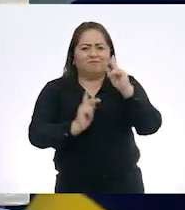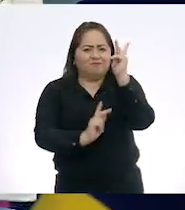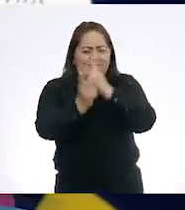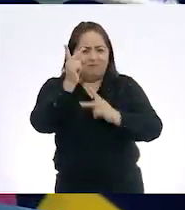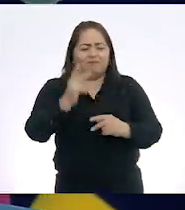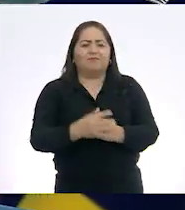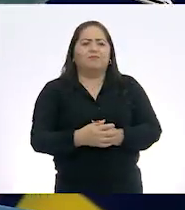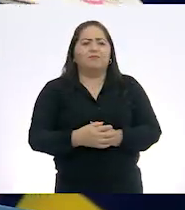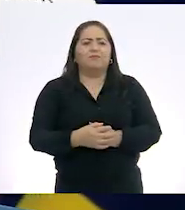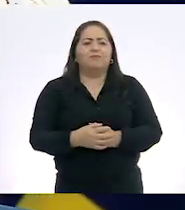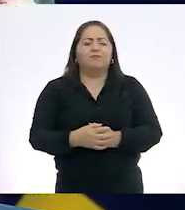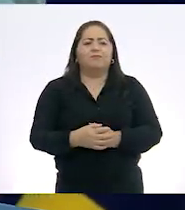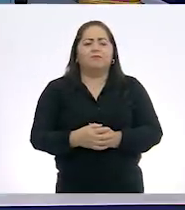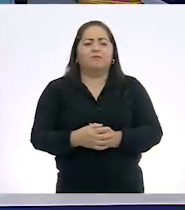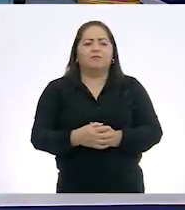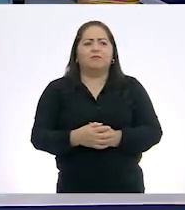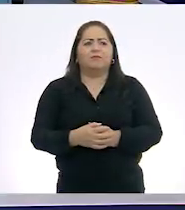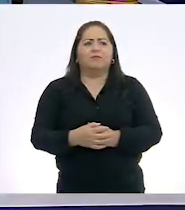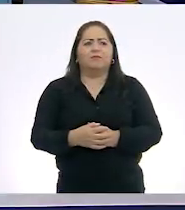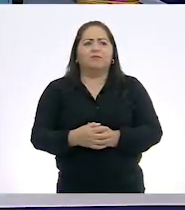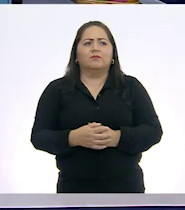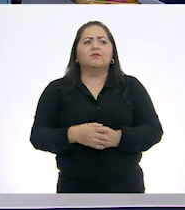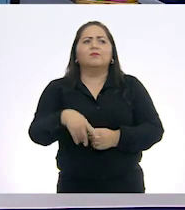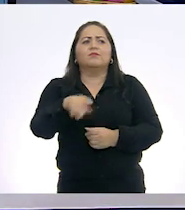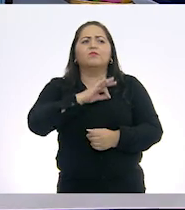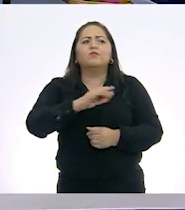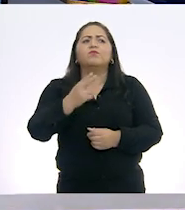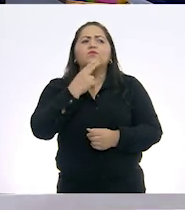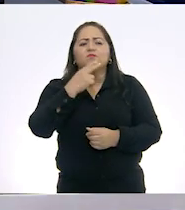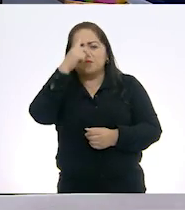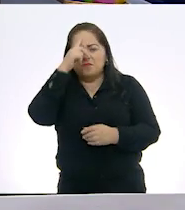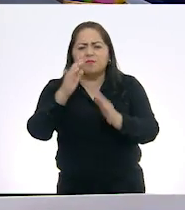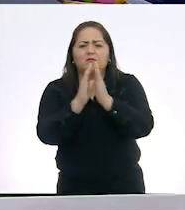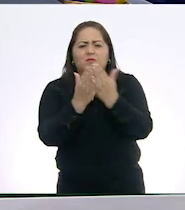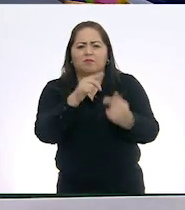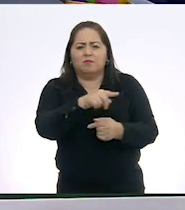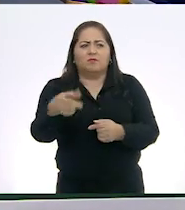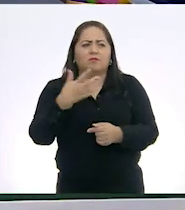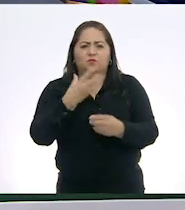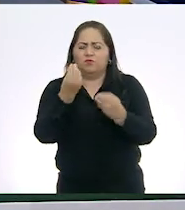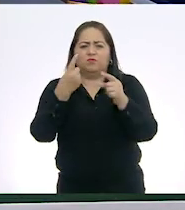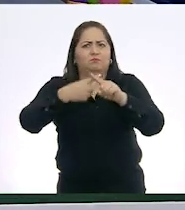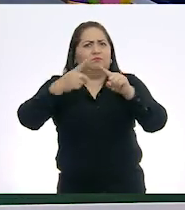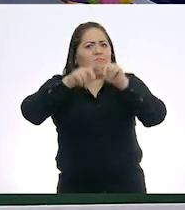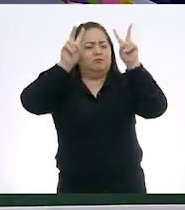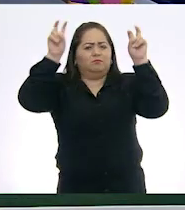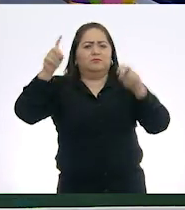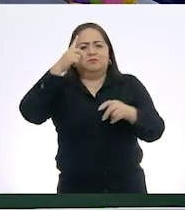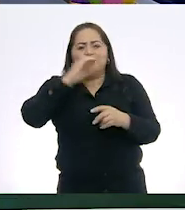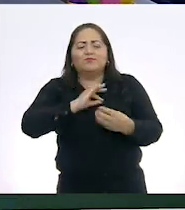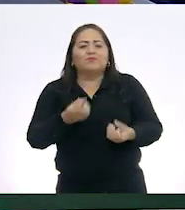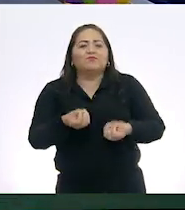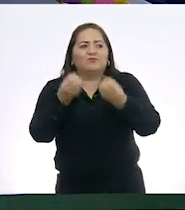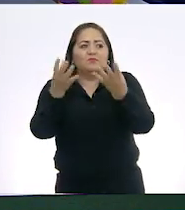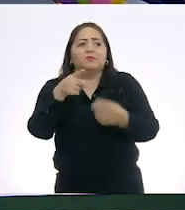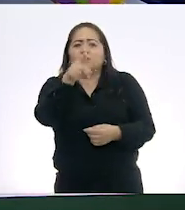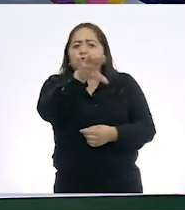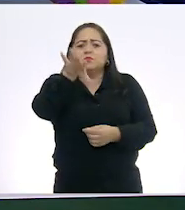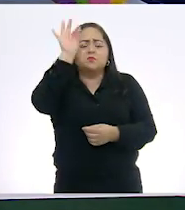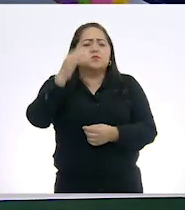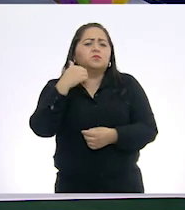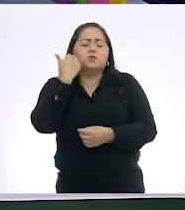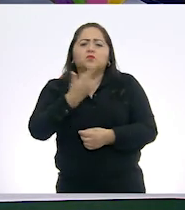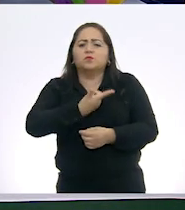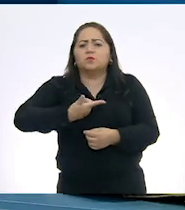esa amplia variedad que podemos usar para estos libros. Tenemos muchas temáticas que compartir. Sí, tú eliges la que tú